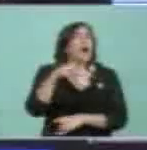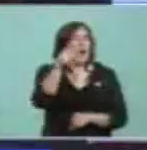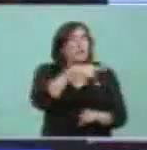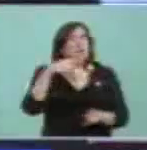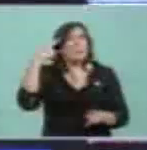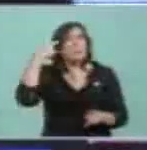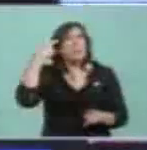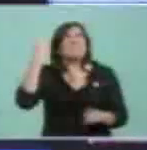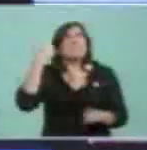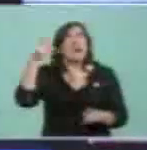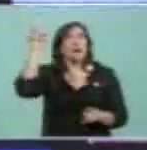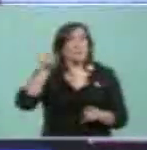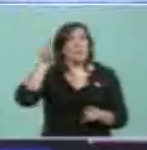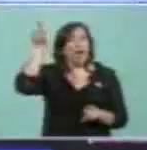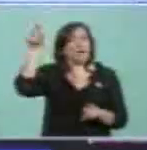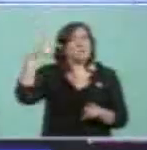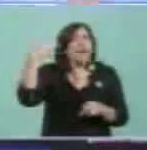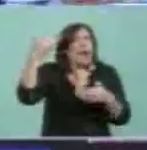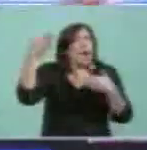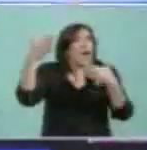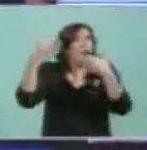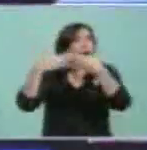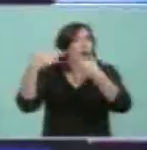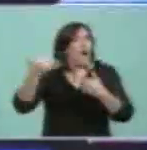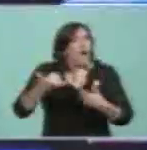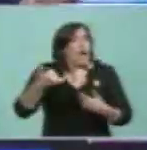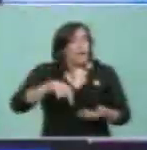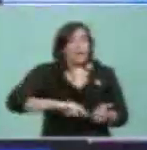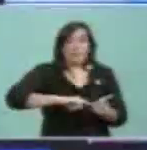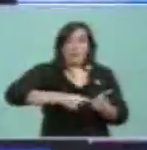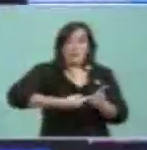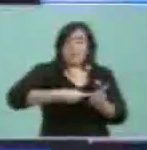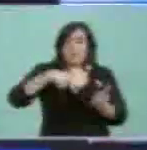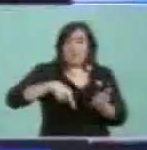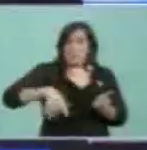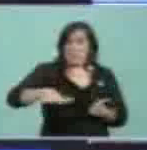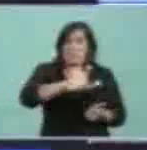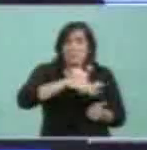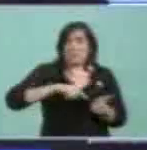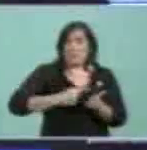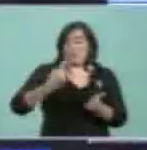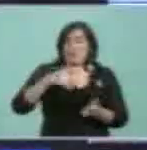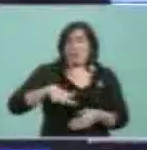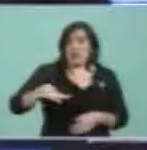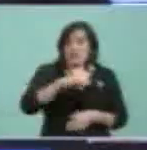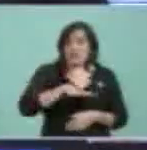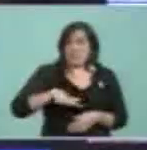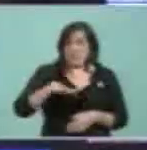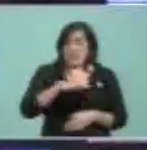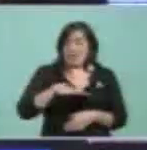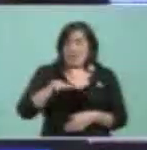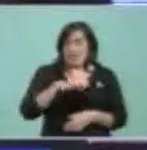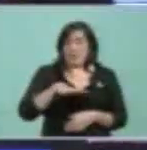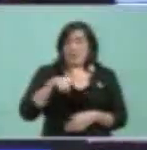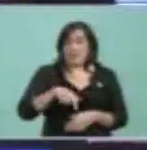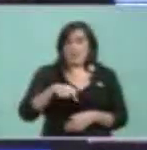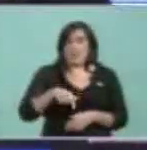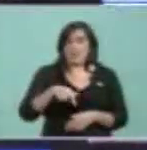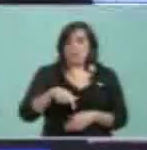ustedes se imaginan. Aquí, en la ciudad de Buenos Aires y en toda la campaña,